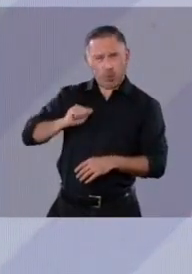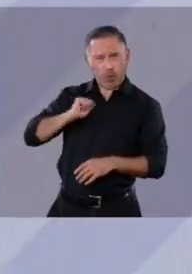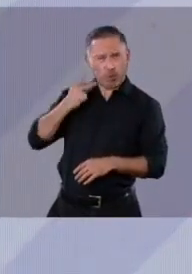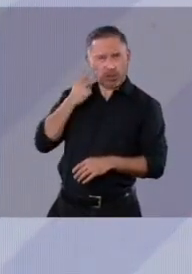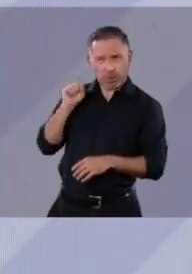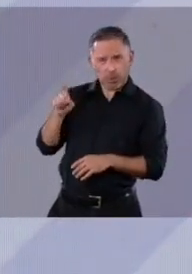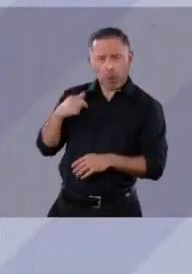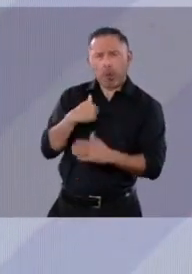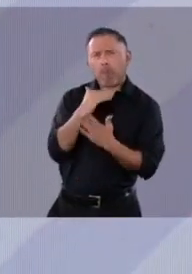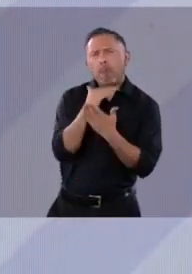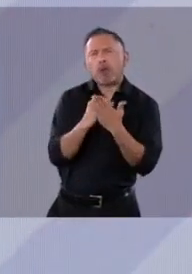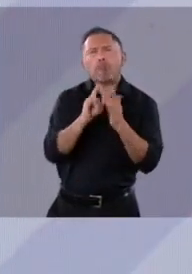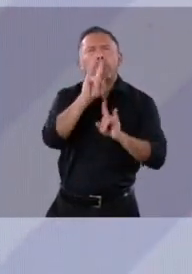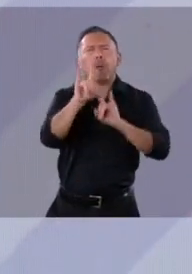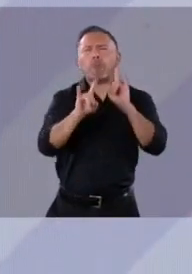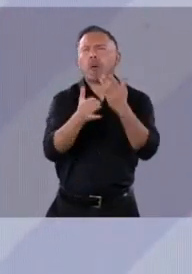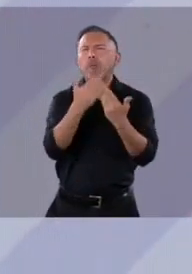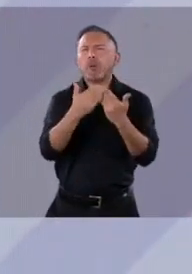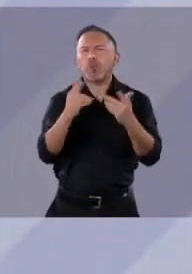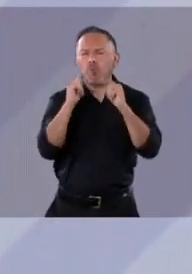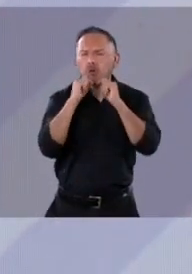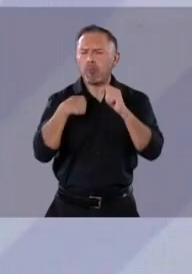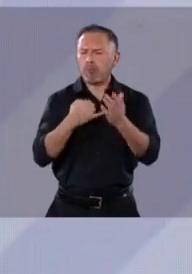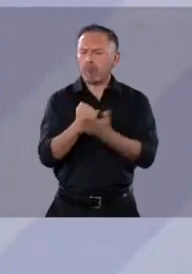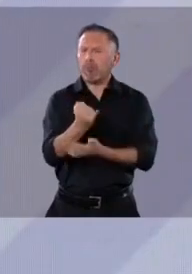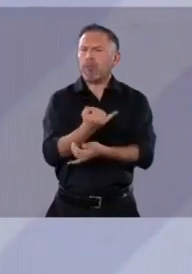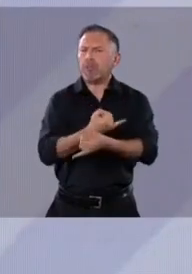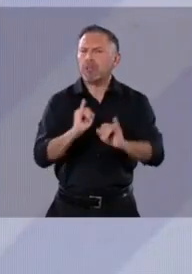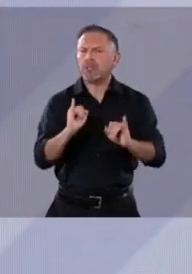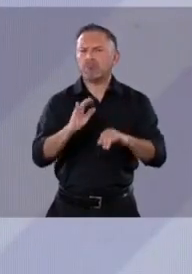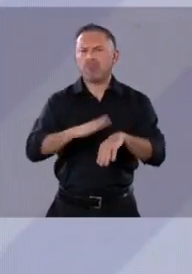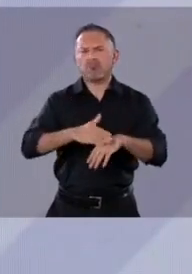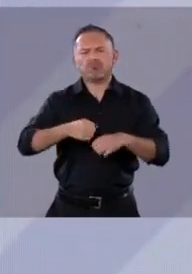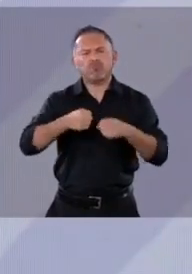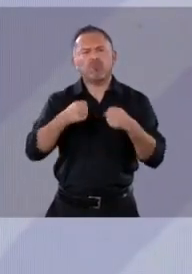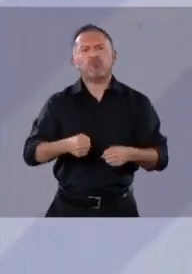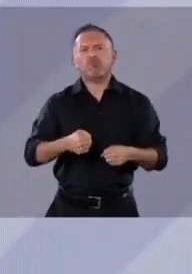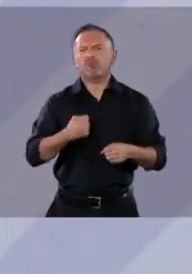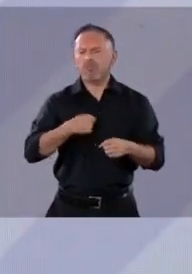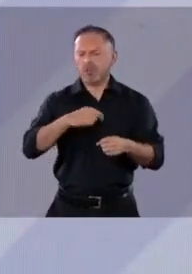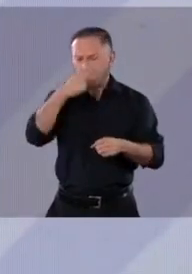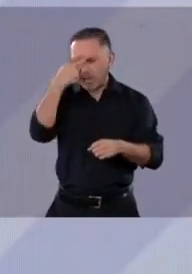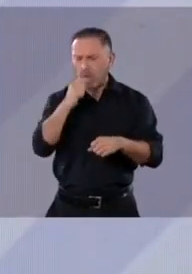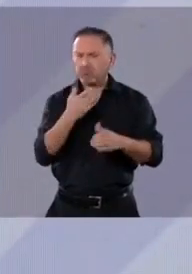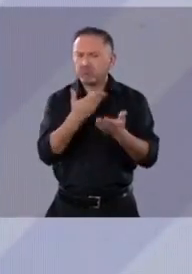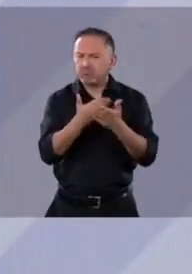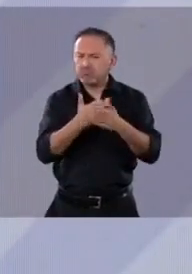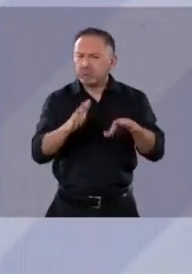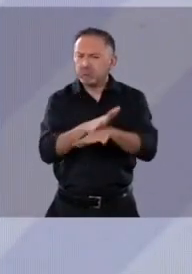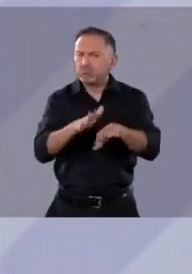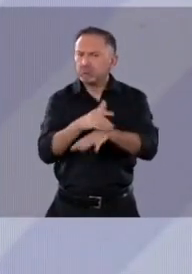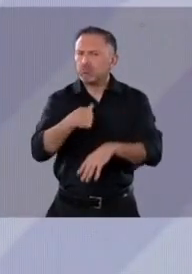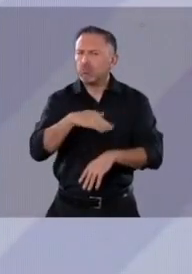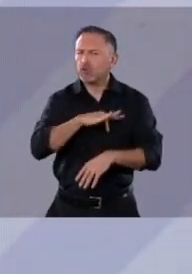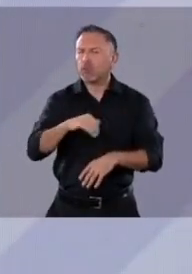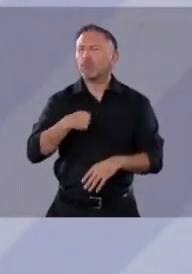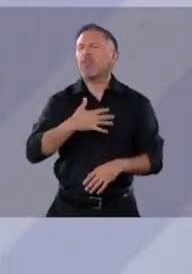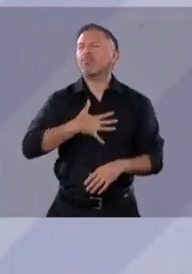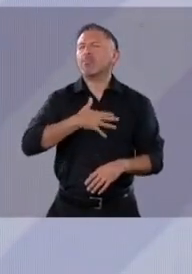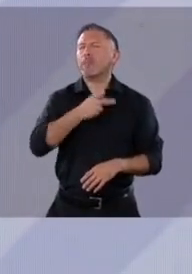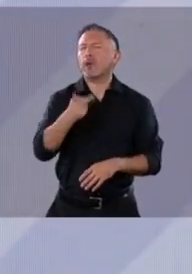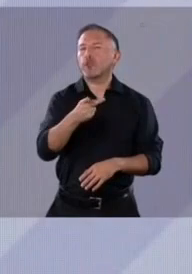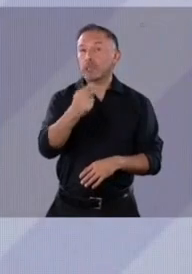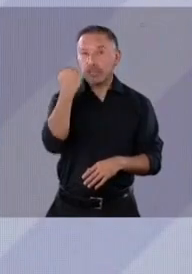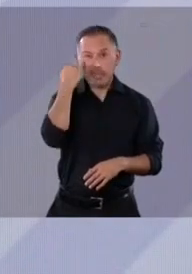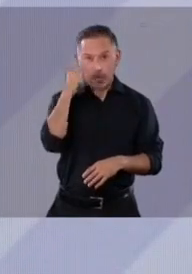independencia, más integridad, más autonomía para ejecutar los cambios que necesita el país. Por eso yo te preguntaría, si fueras en la carretera y